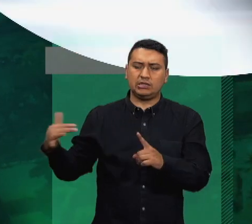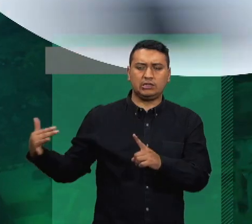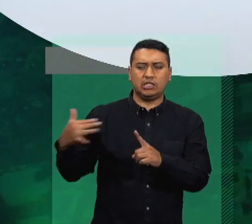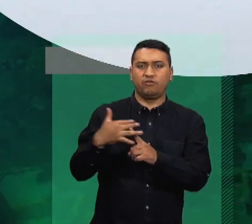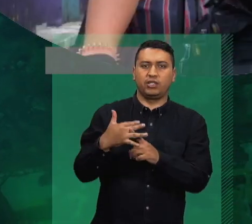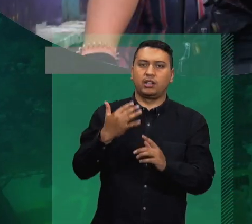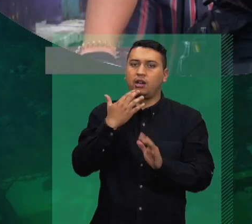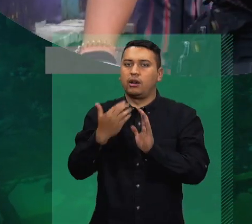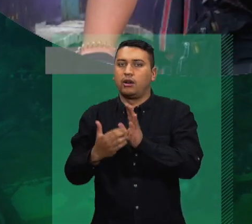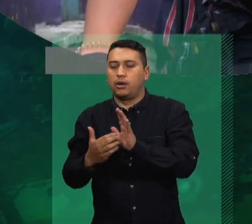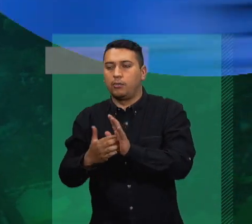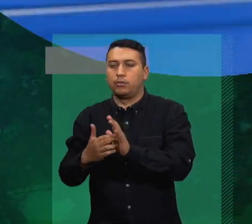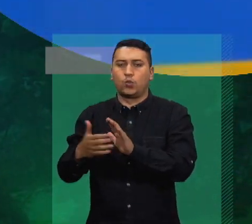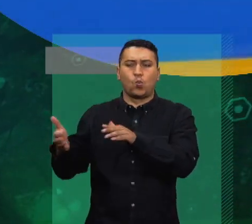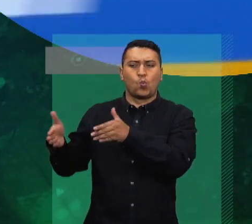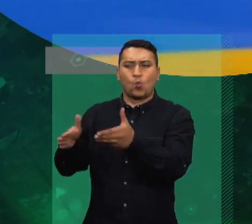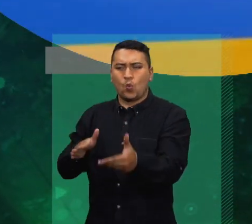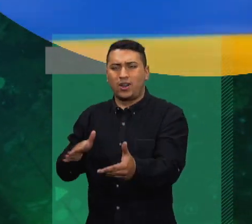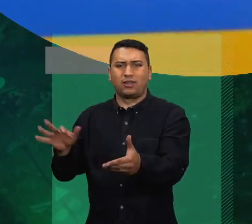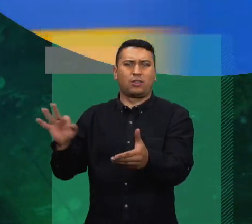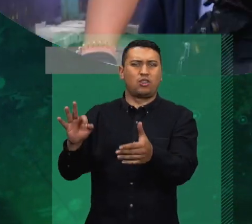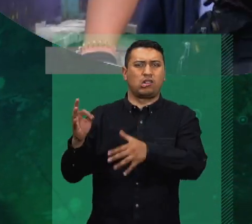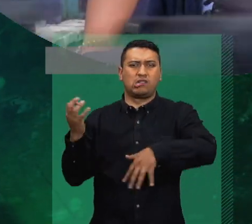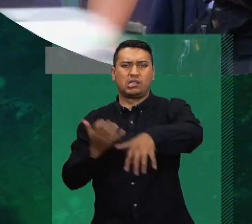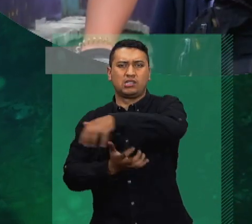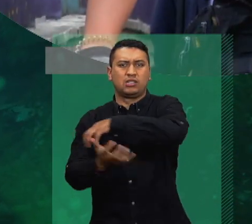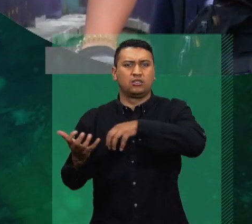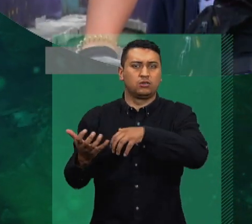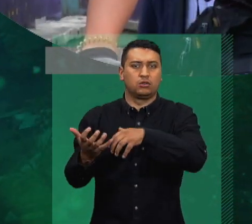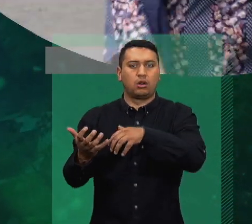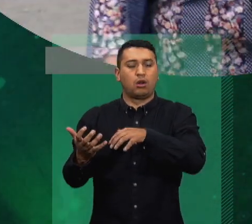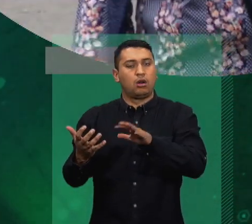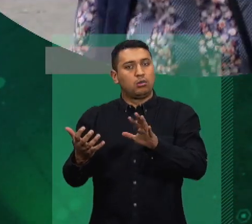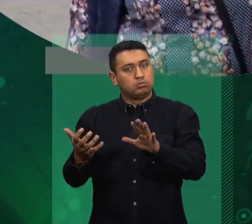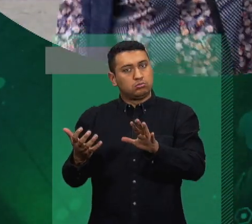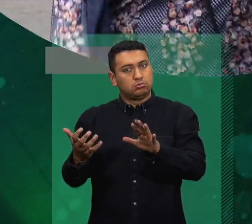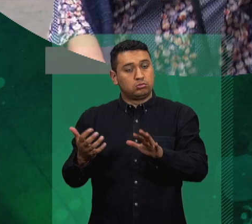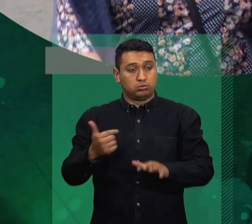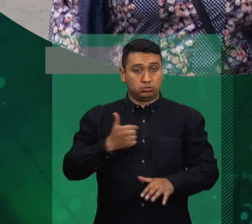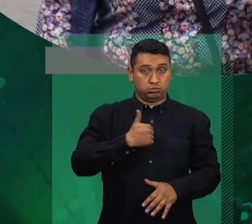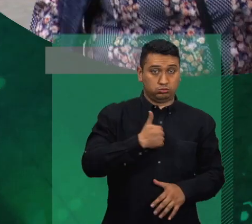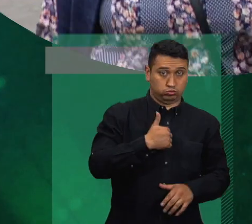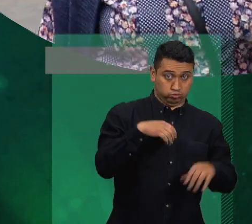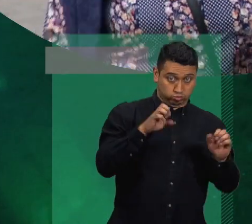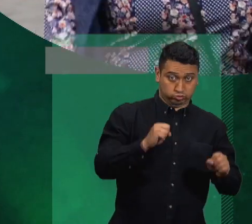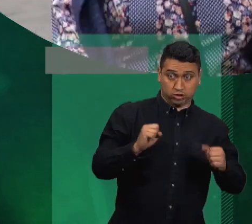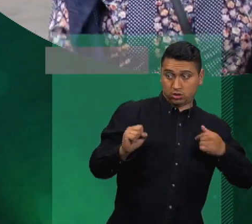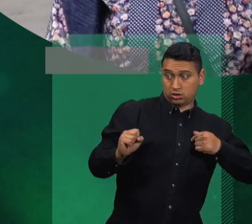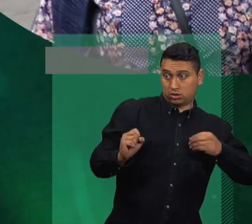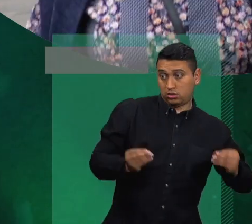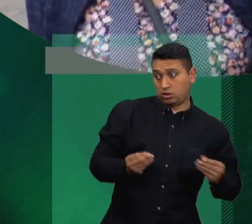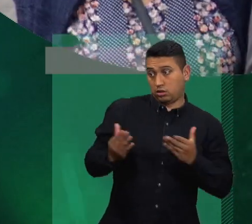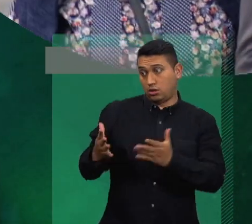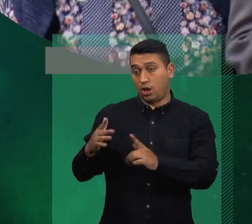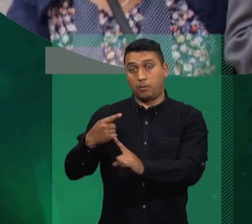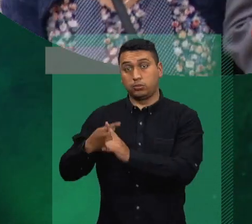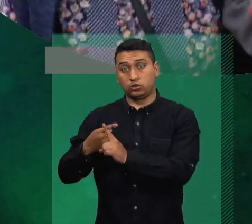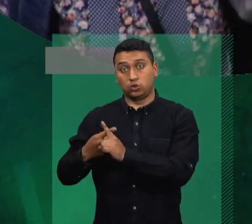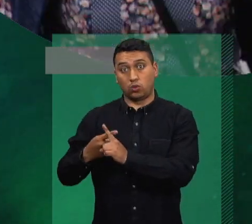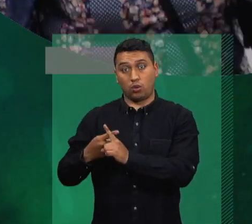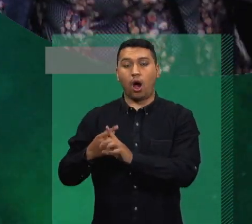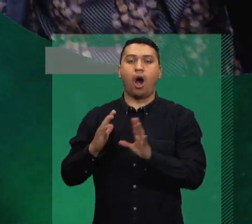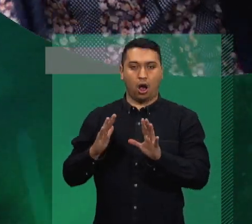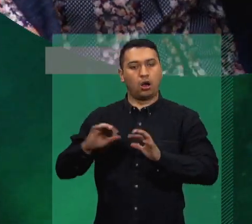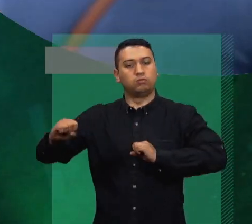no exista, pero también puedo decir, yo puedo cambiar cosas de allí, si puedo cambiar, cámbialas. Si no puedo cambiar, cámbialas que puedo cambiar. O sea, si no puedo hacer